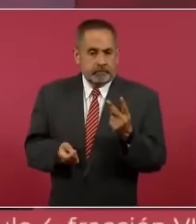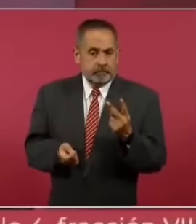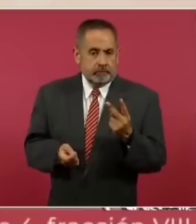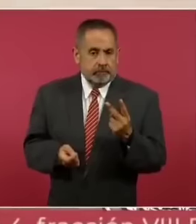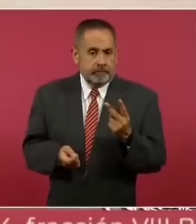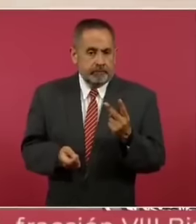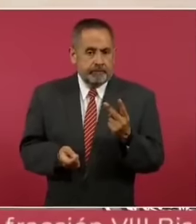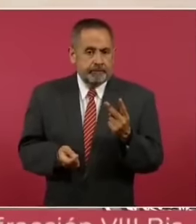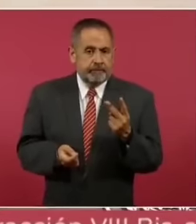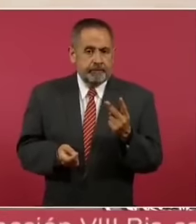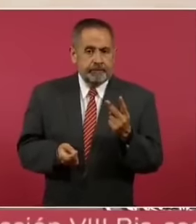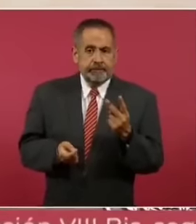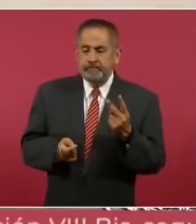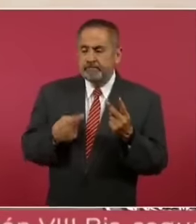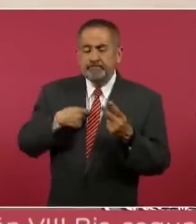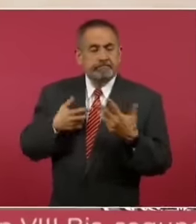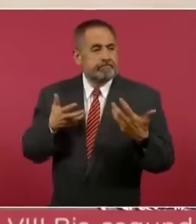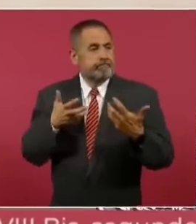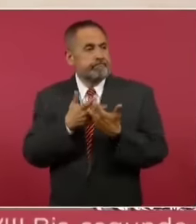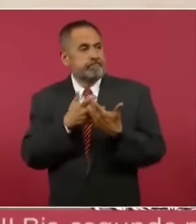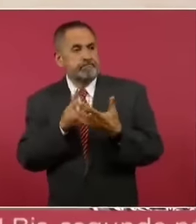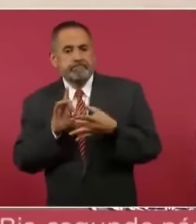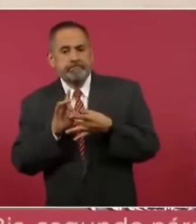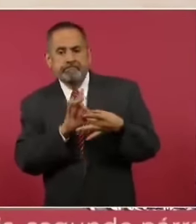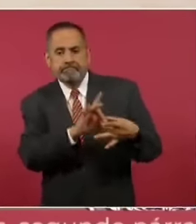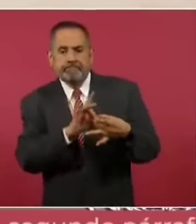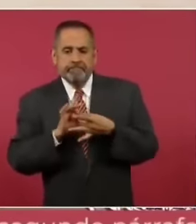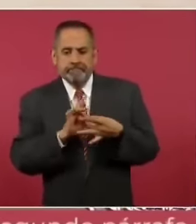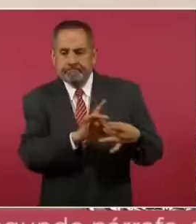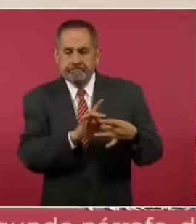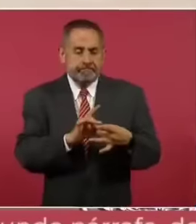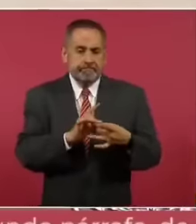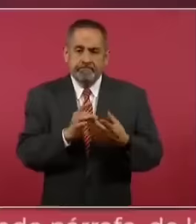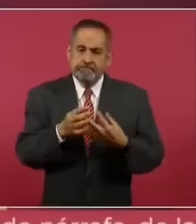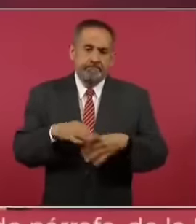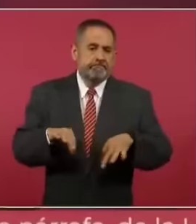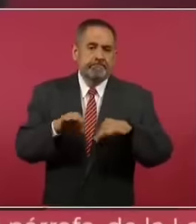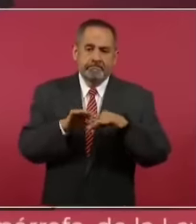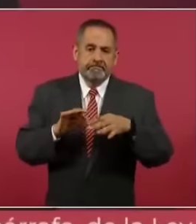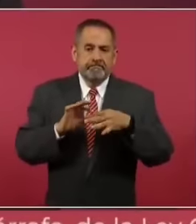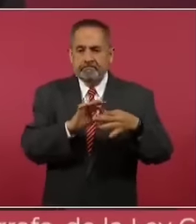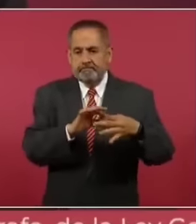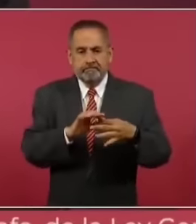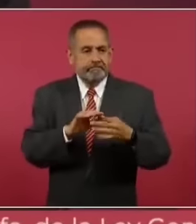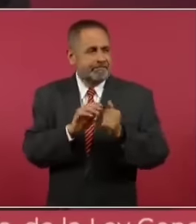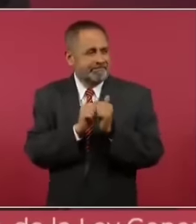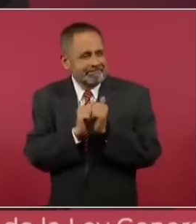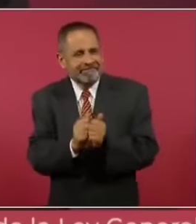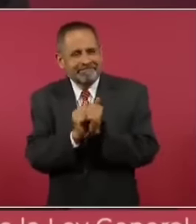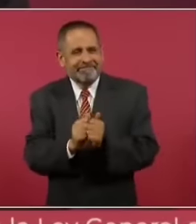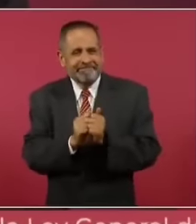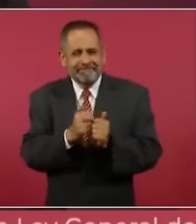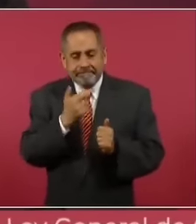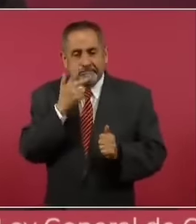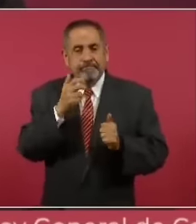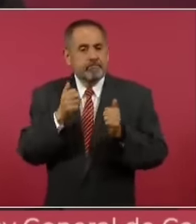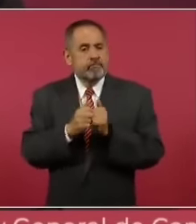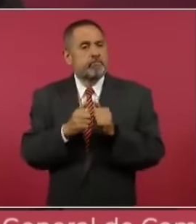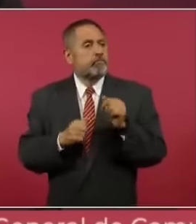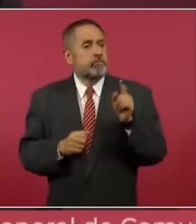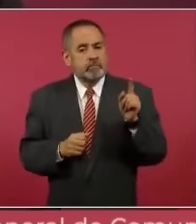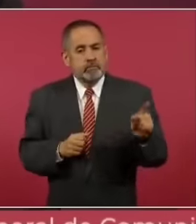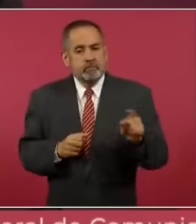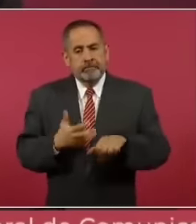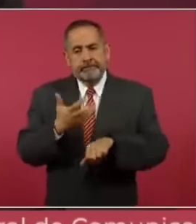una integración económica cada vez más estrecha con